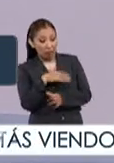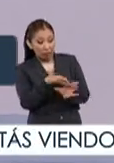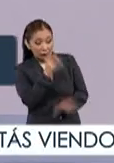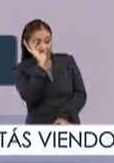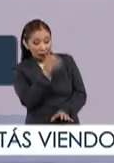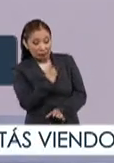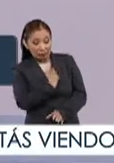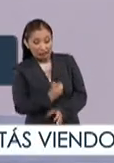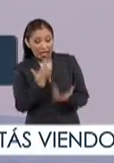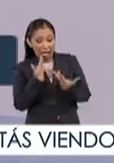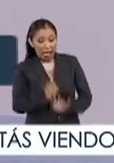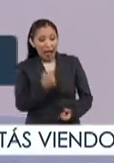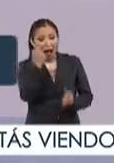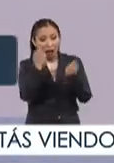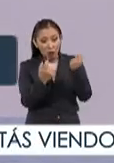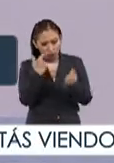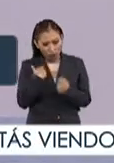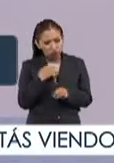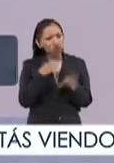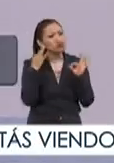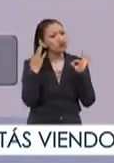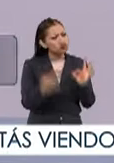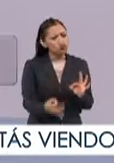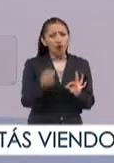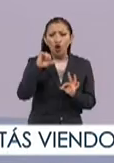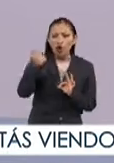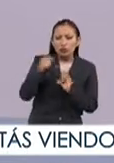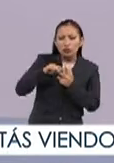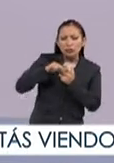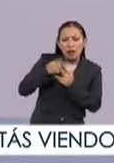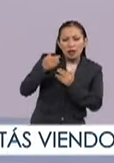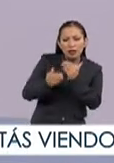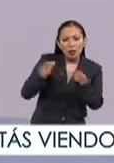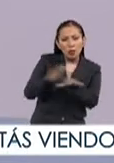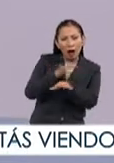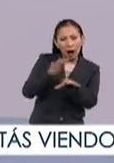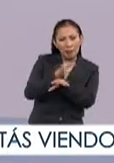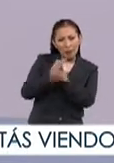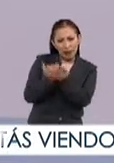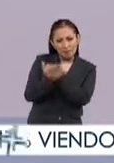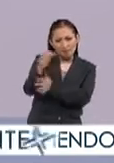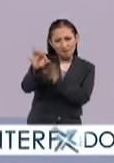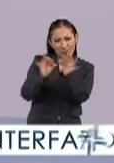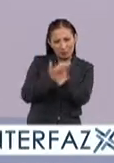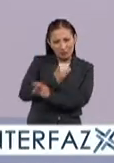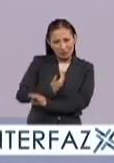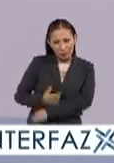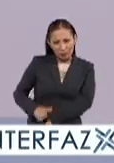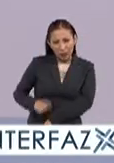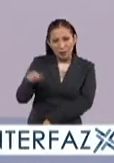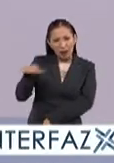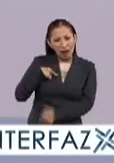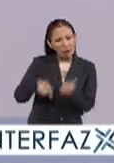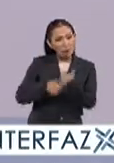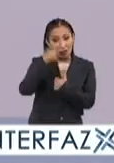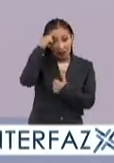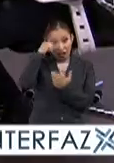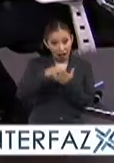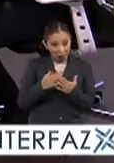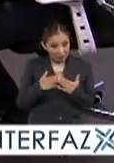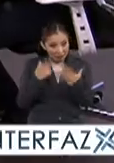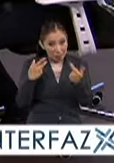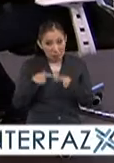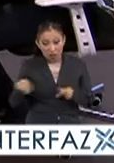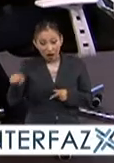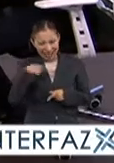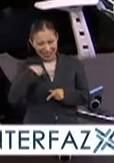hablábamos hace unos momentos, hay democracias consolidadas, democracias en vías de consolidación, pero sin duda alguna hay una crisis por la credibilidad. Por